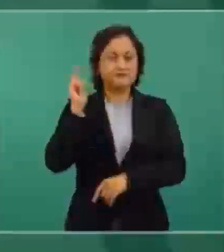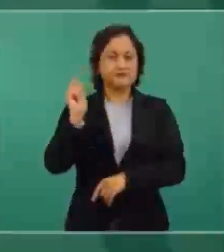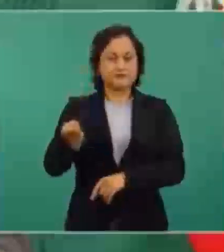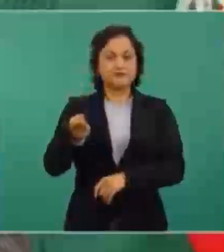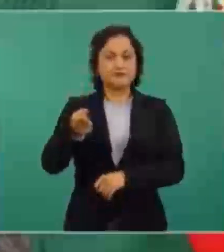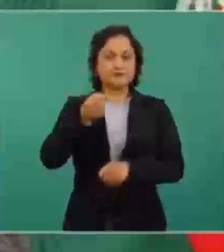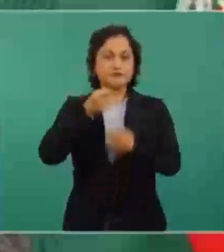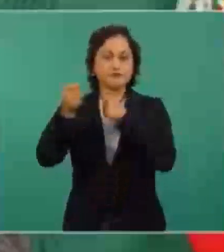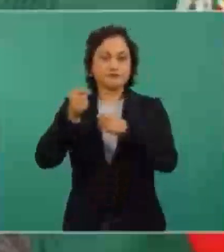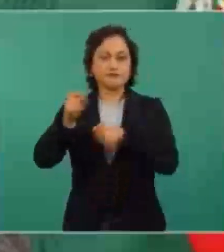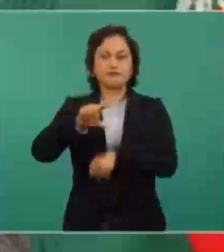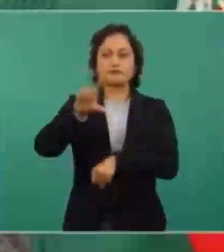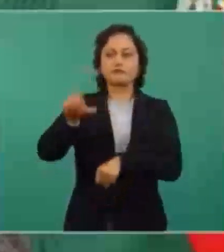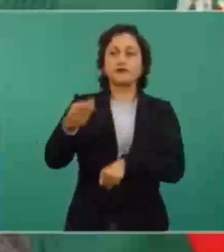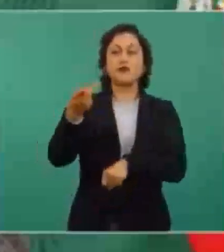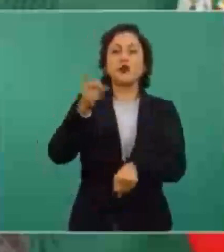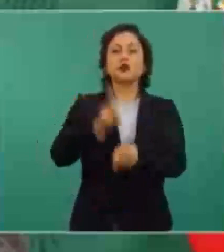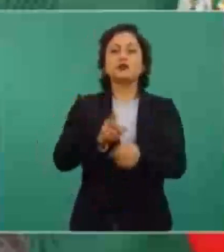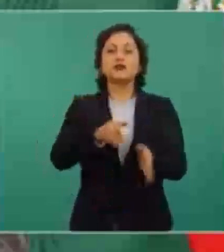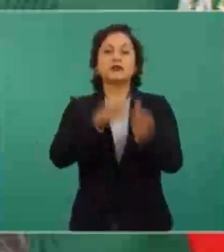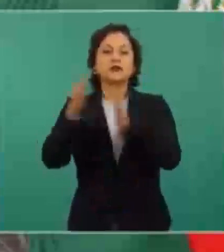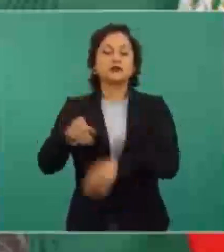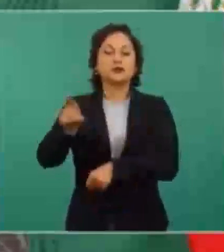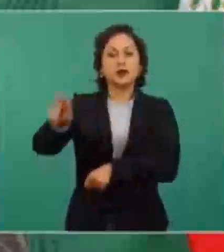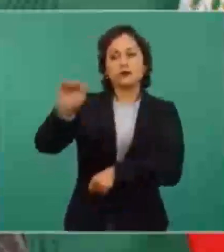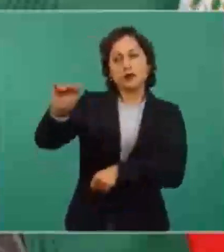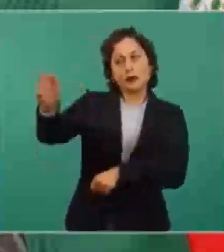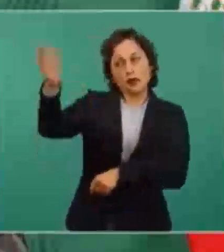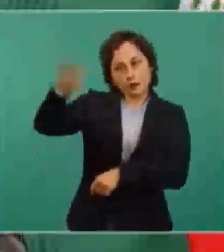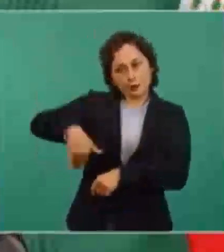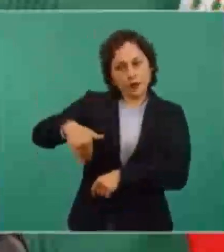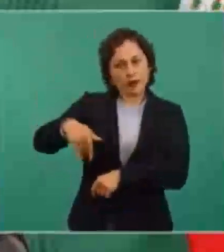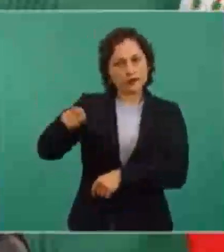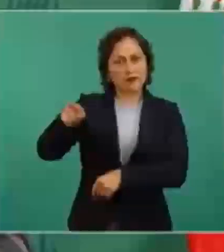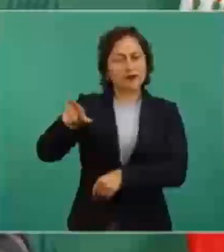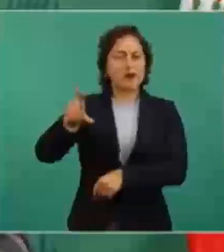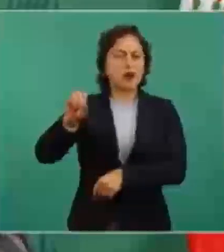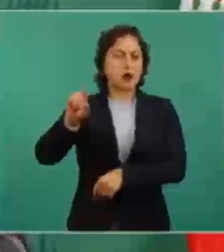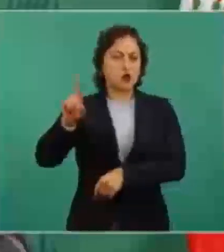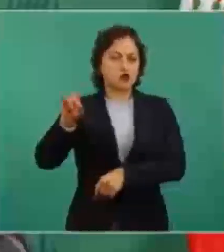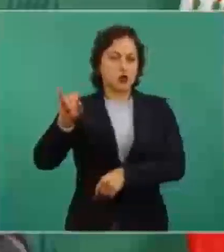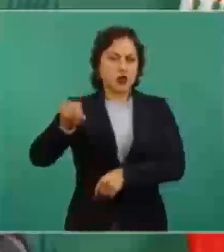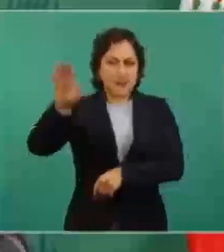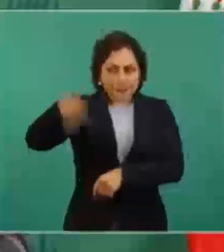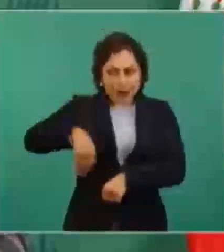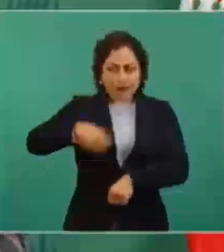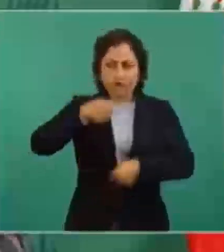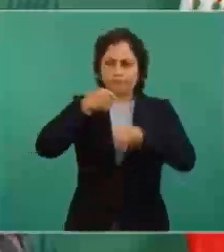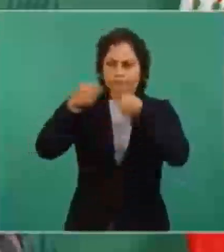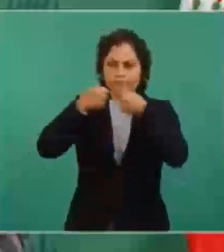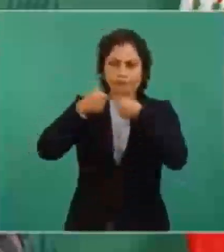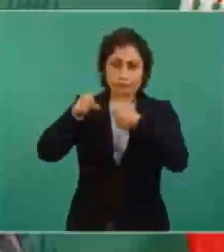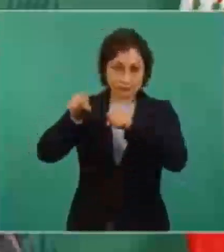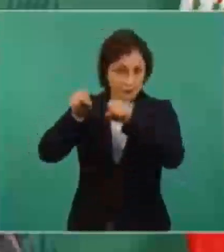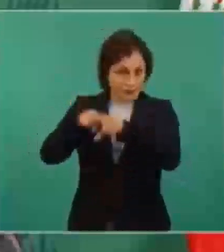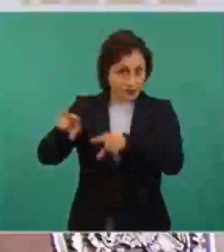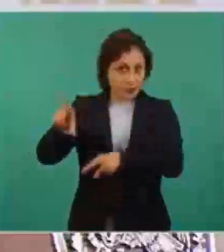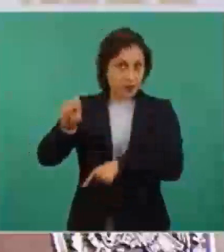llaman a Lozoya a Televisa y le hace una entrevista Loret